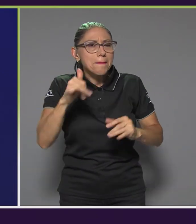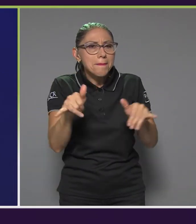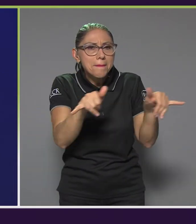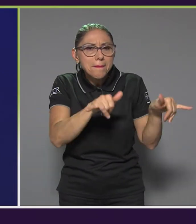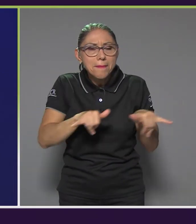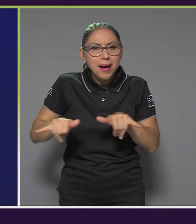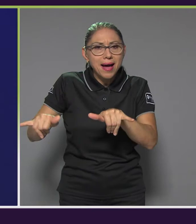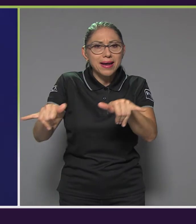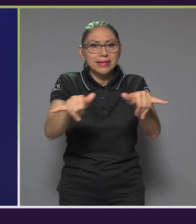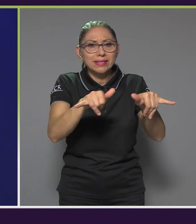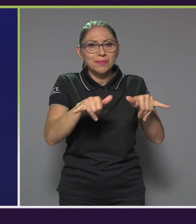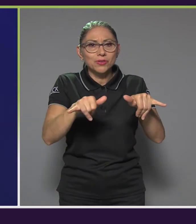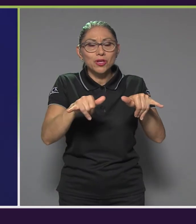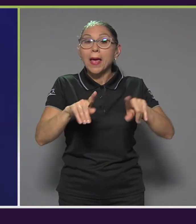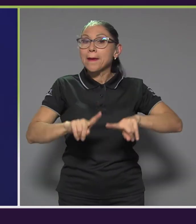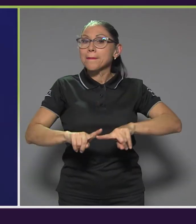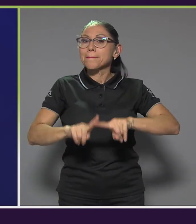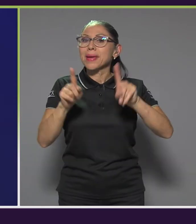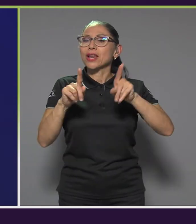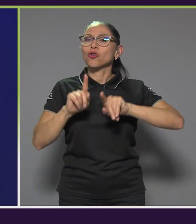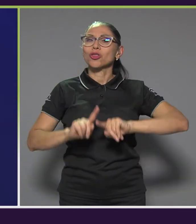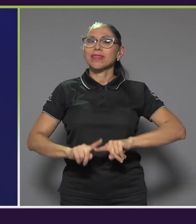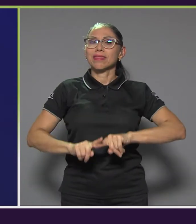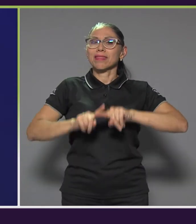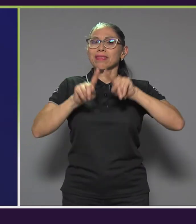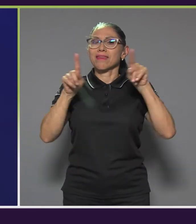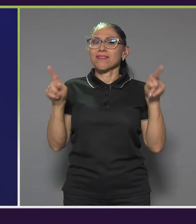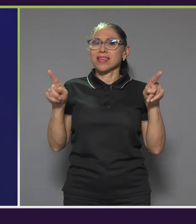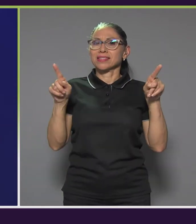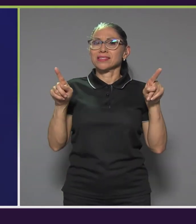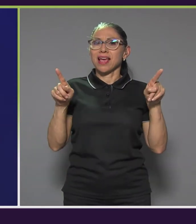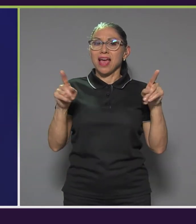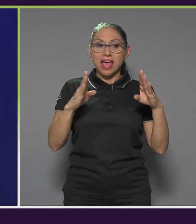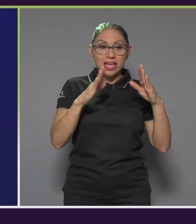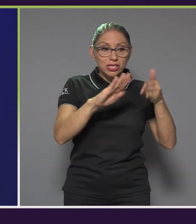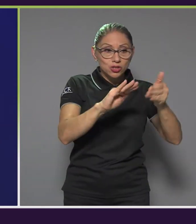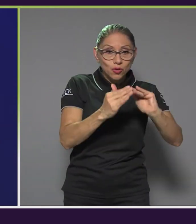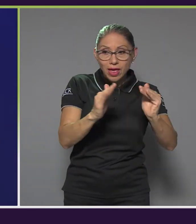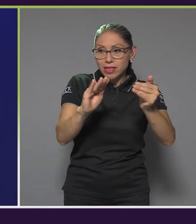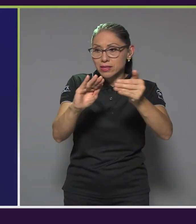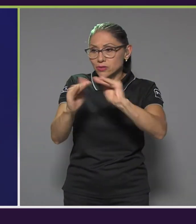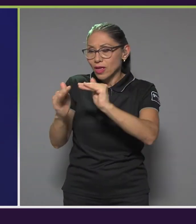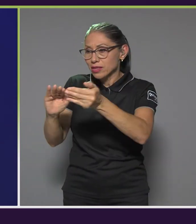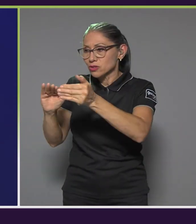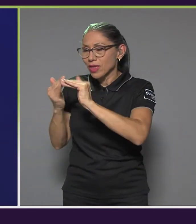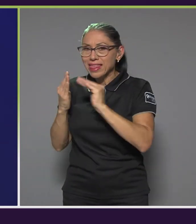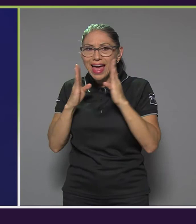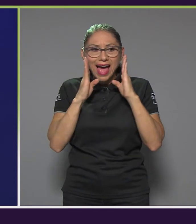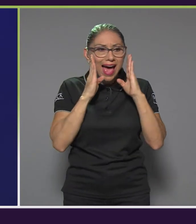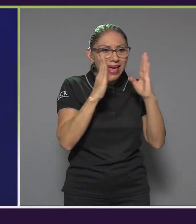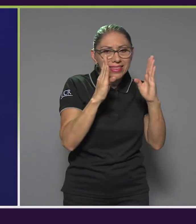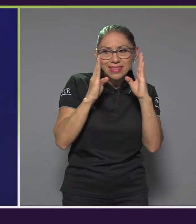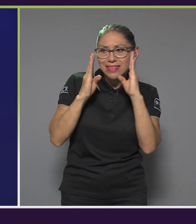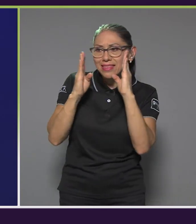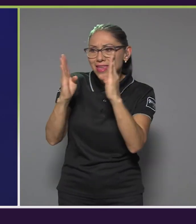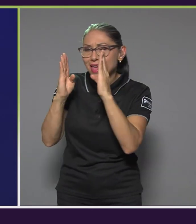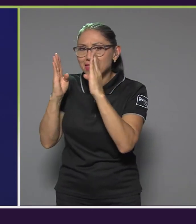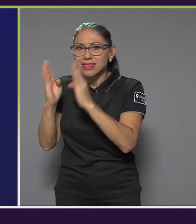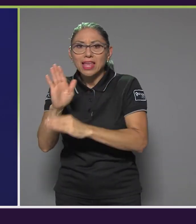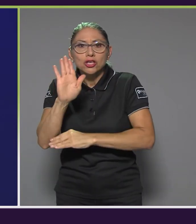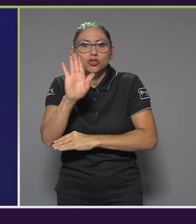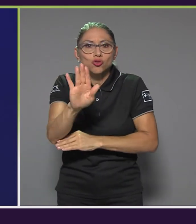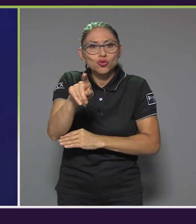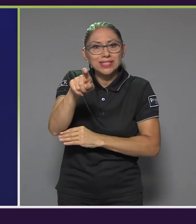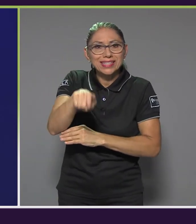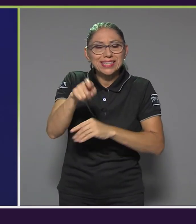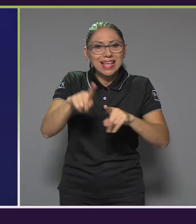la diferencia está en cómo cada ciudad atiende a esa necesidad del diferente cantón, las personas, ¿verdad?